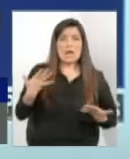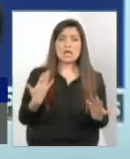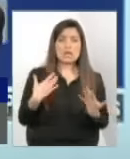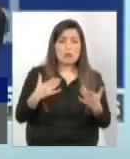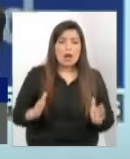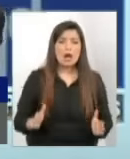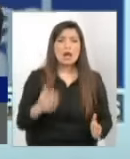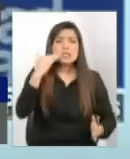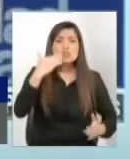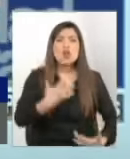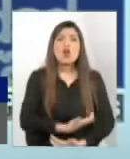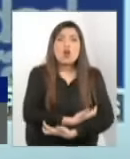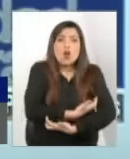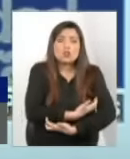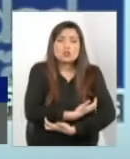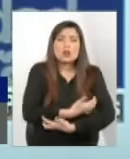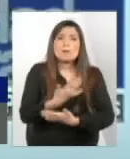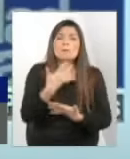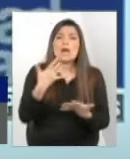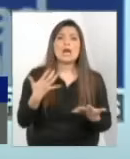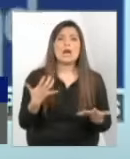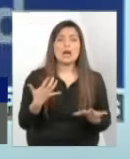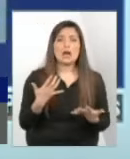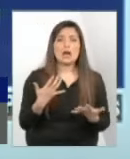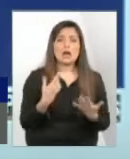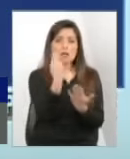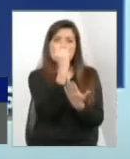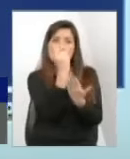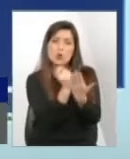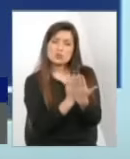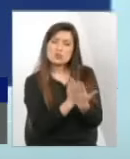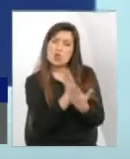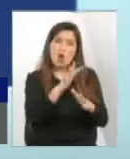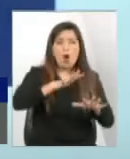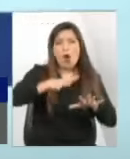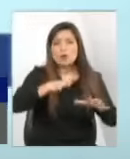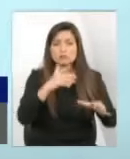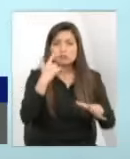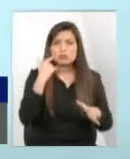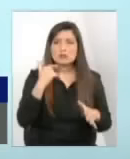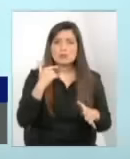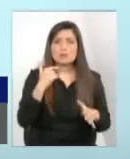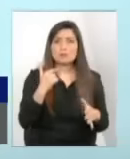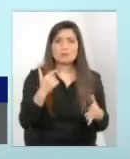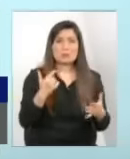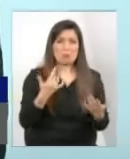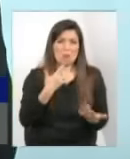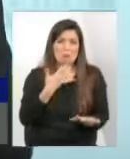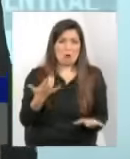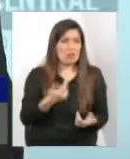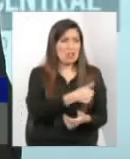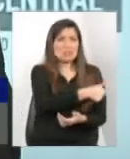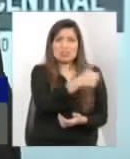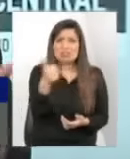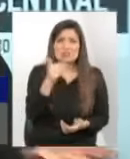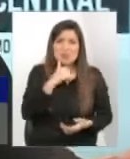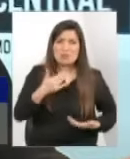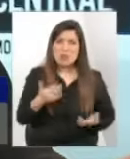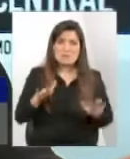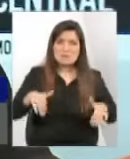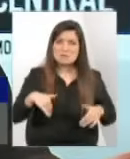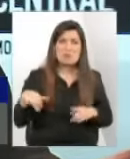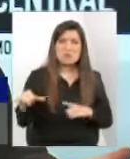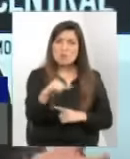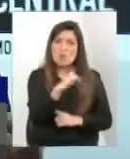formaron para contener chicos, me formaron para hacer diagnóstico, a mi nivel, por supuesto. Yo decía, ¿por qué no todos los funcionarios de Sename lo hemos